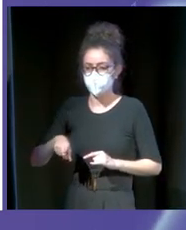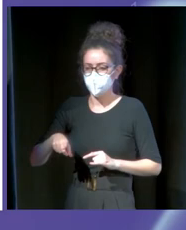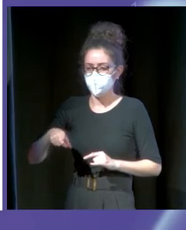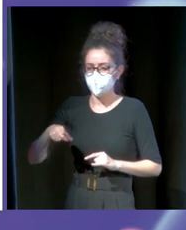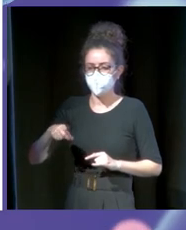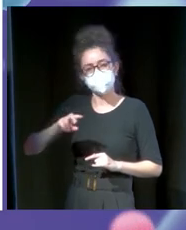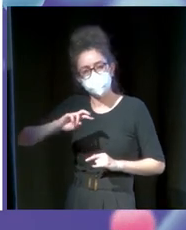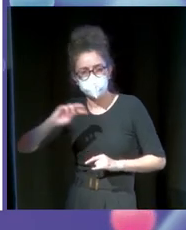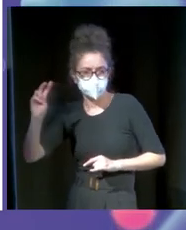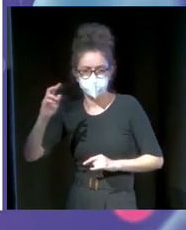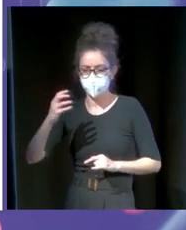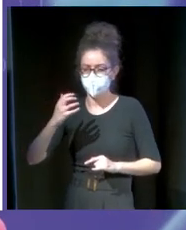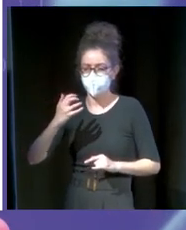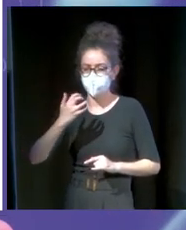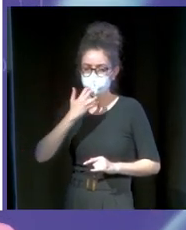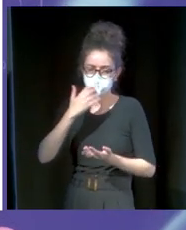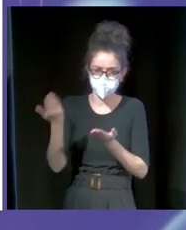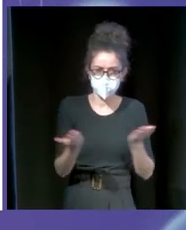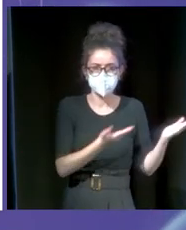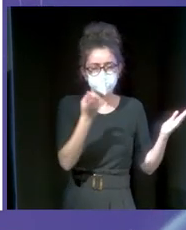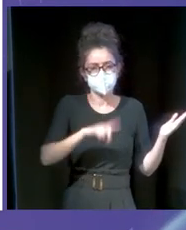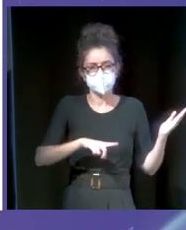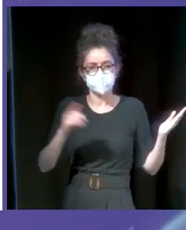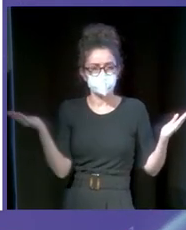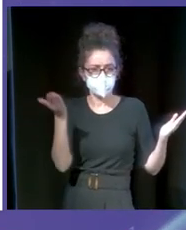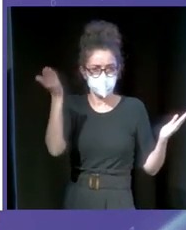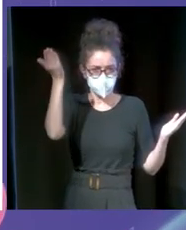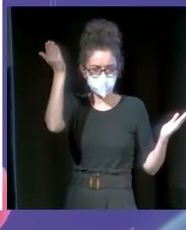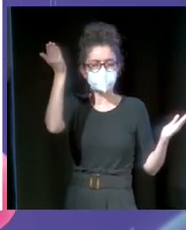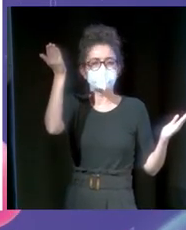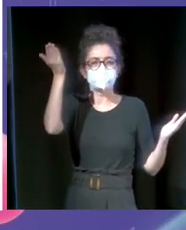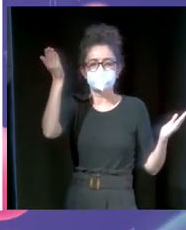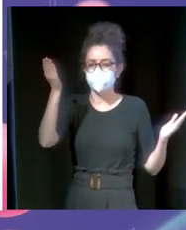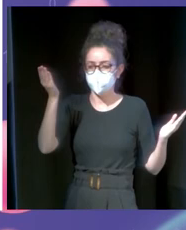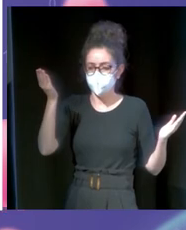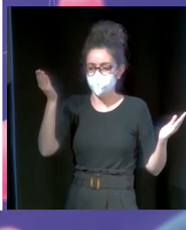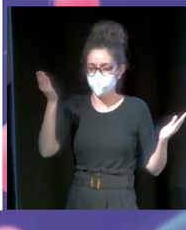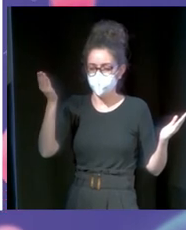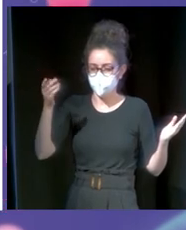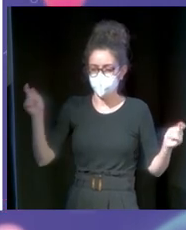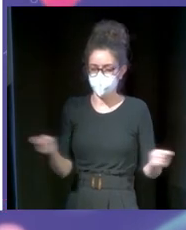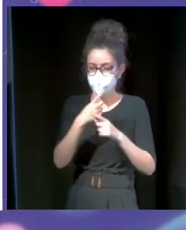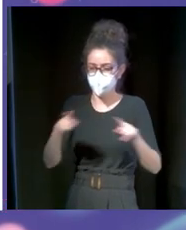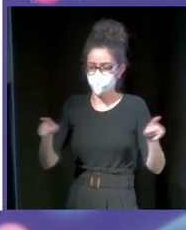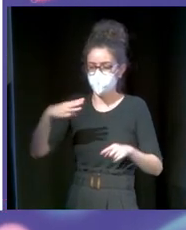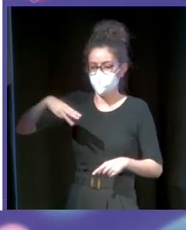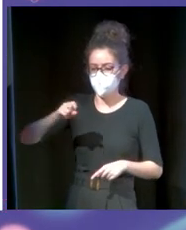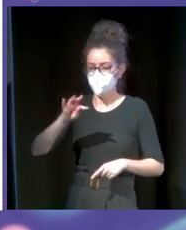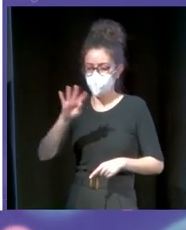referentes, por ejemplo, en el mundo de la ópera como es el Palau de les Arts o recintos tan muy importantes como es el Wicin Center.